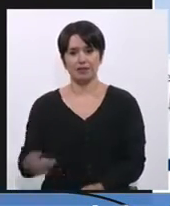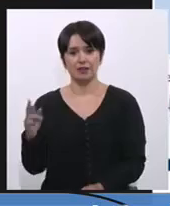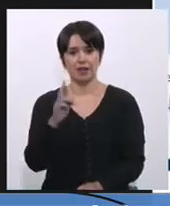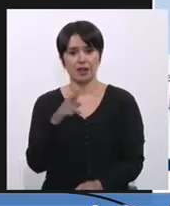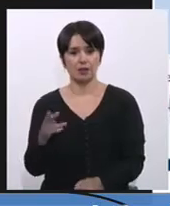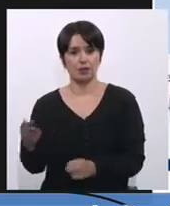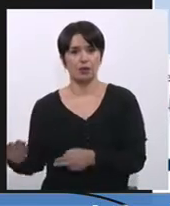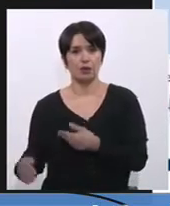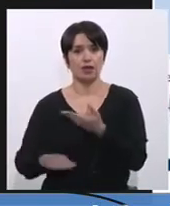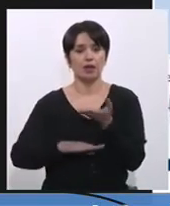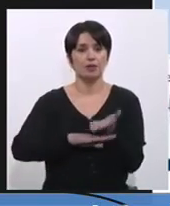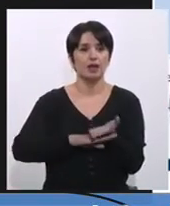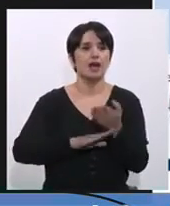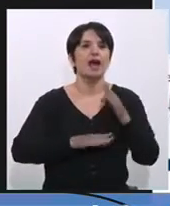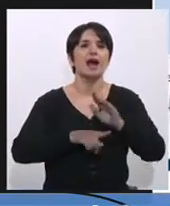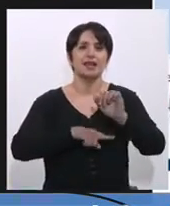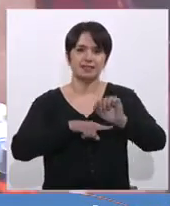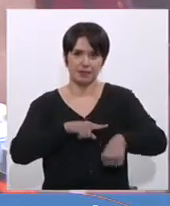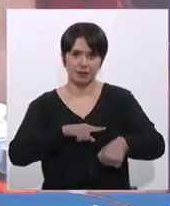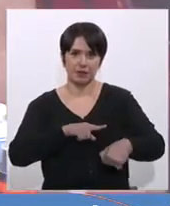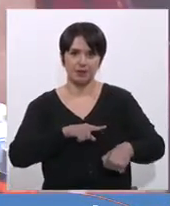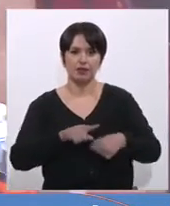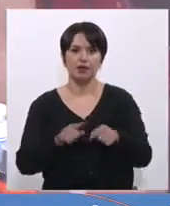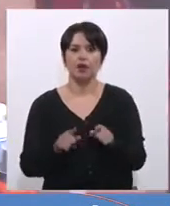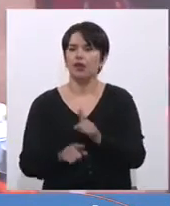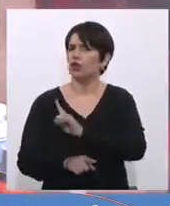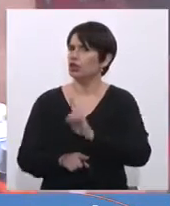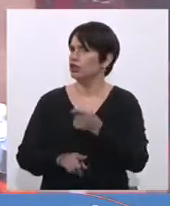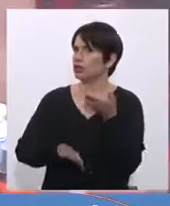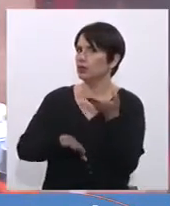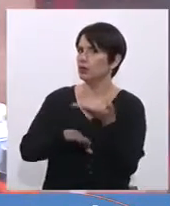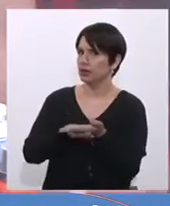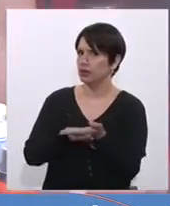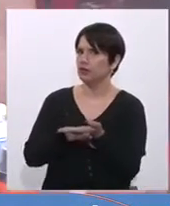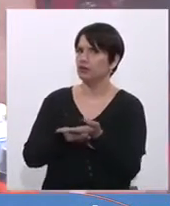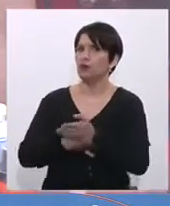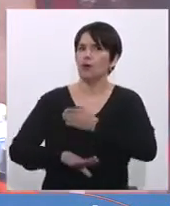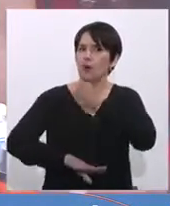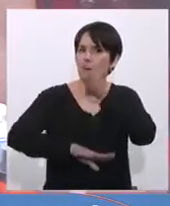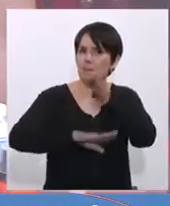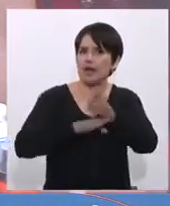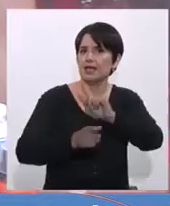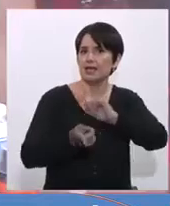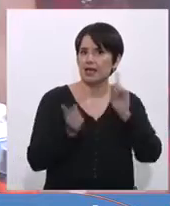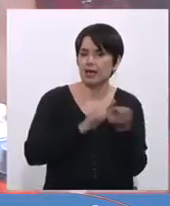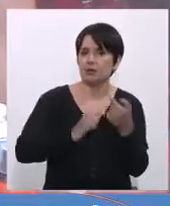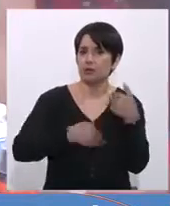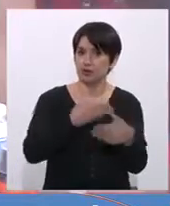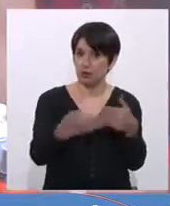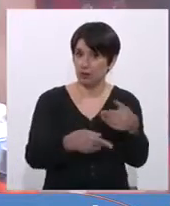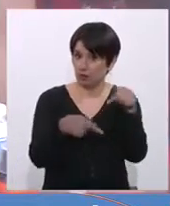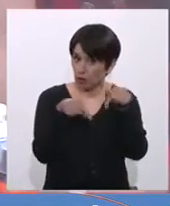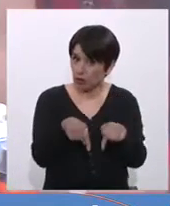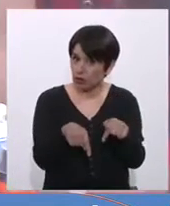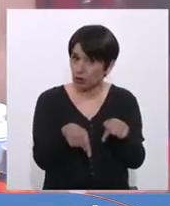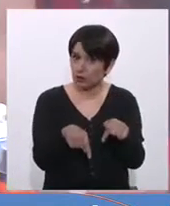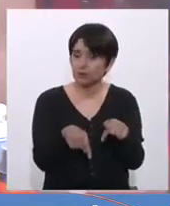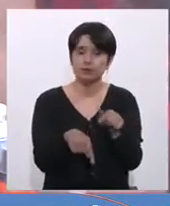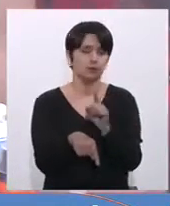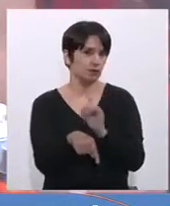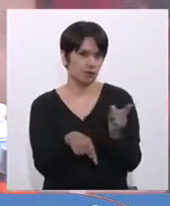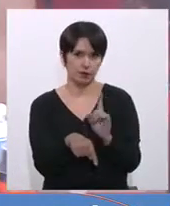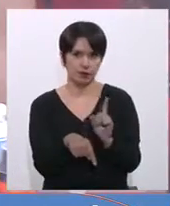de instalar una mesa técnica. Ni siquiera le estamos diciendo, mire, vaya los cambios de procedimiento que hoy día son exigibles en materia de